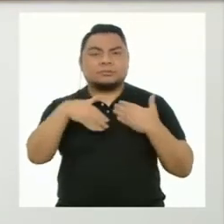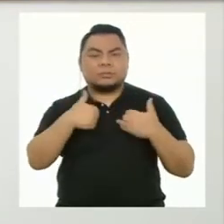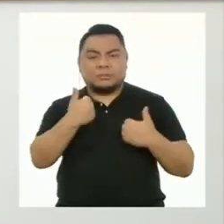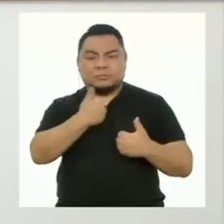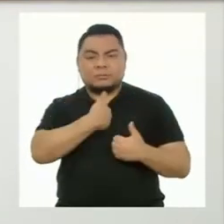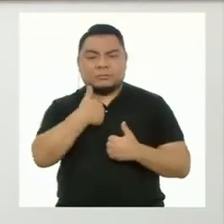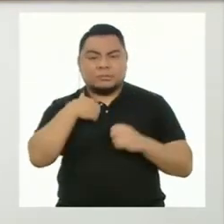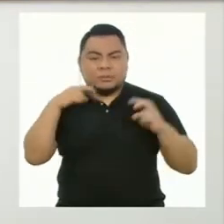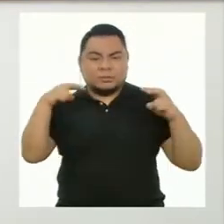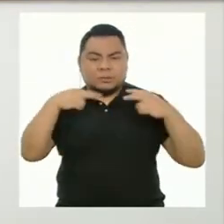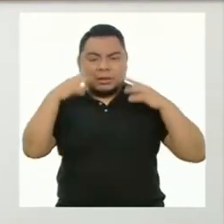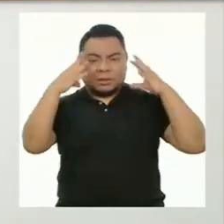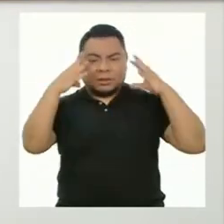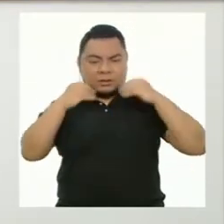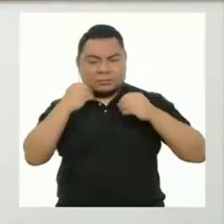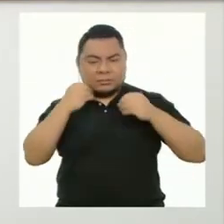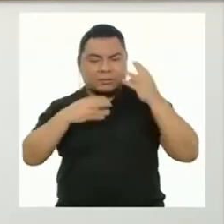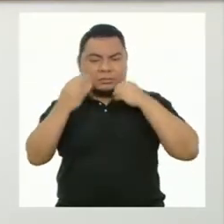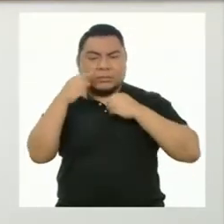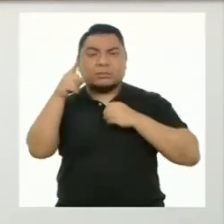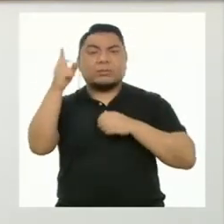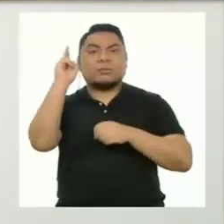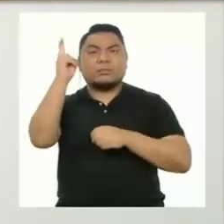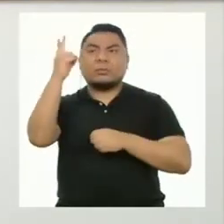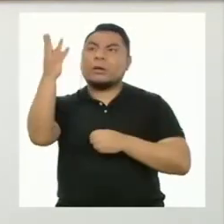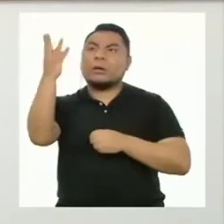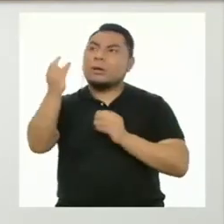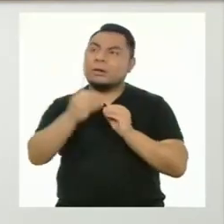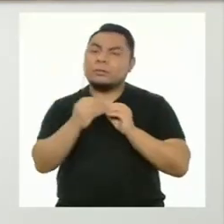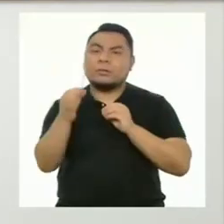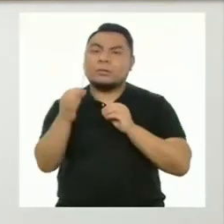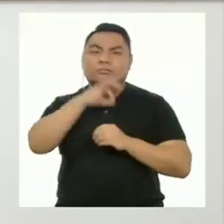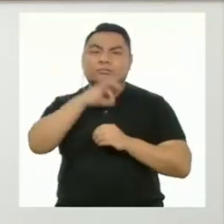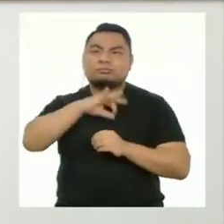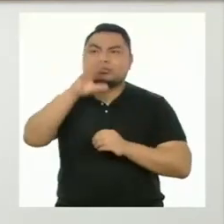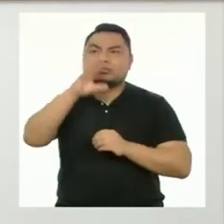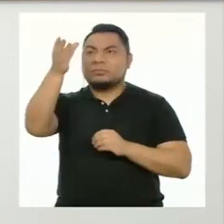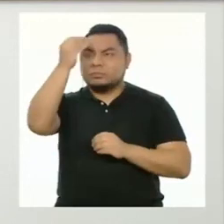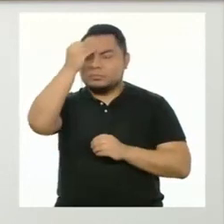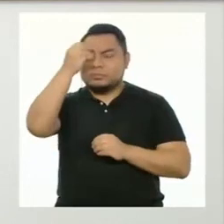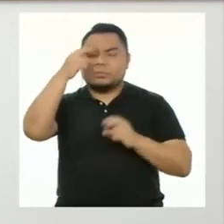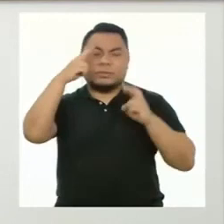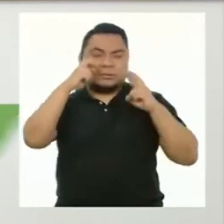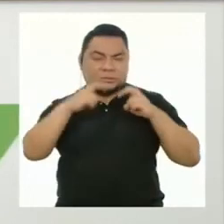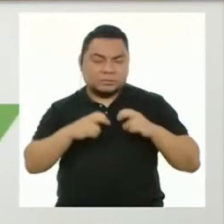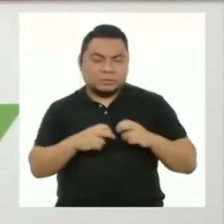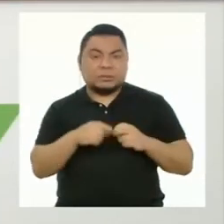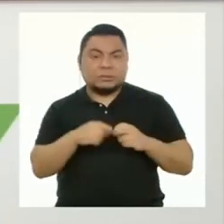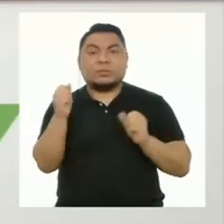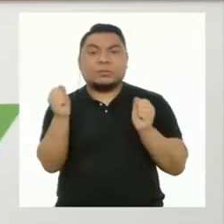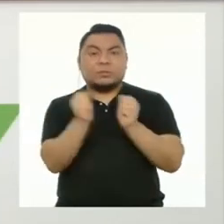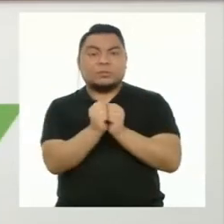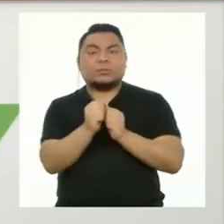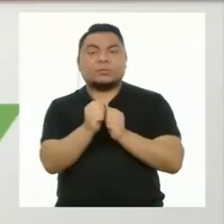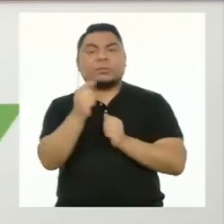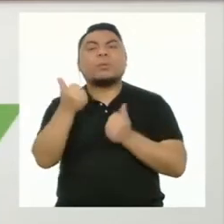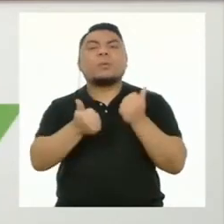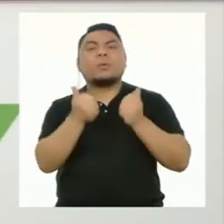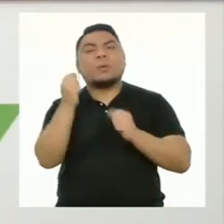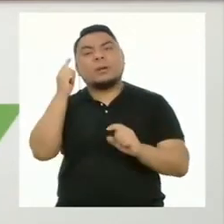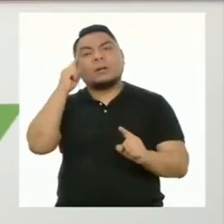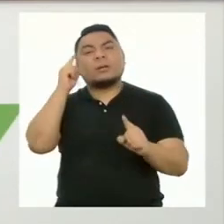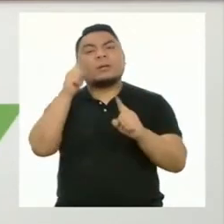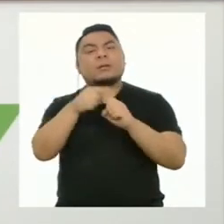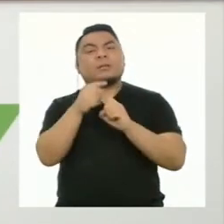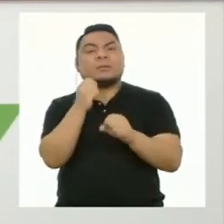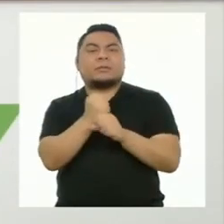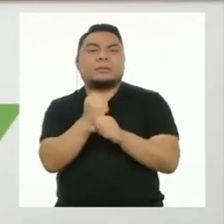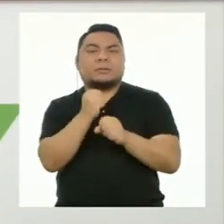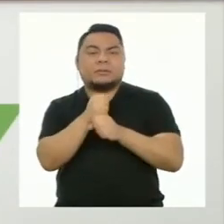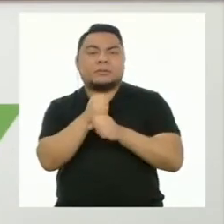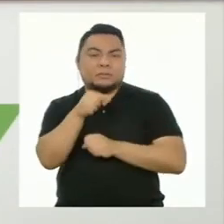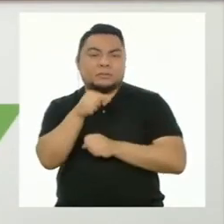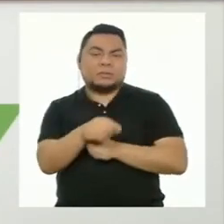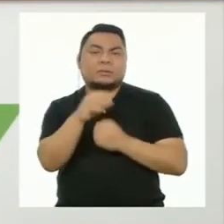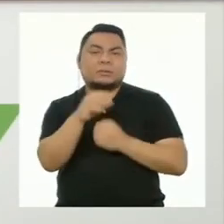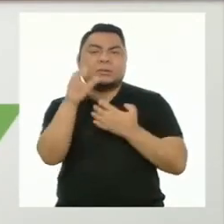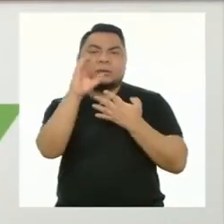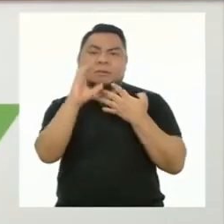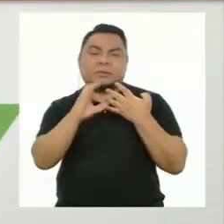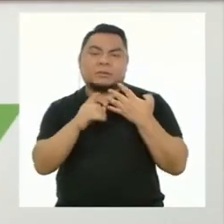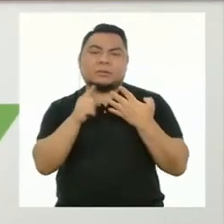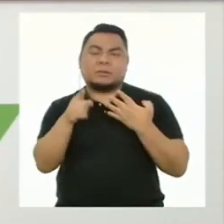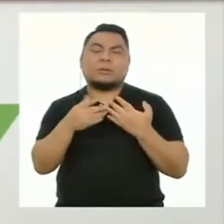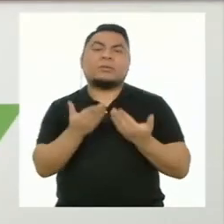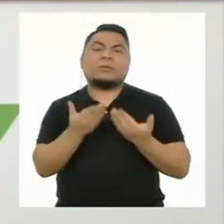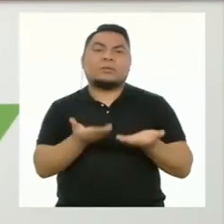retroalimentación que brinda tu profesor. Juntos deben tomar en cuenta cuál es el objetivo del trabajo y las